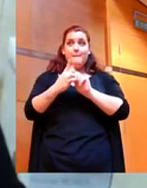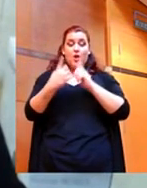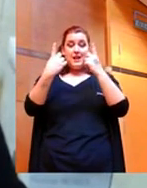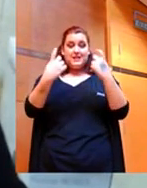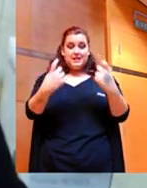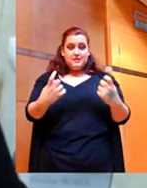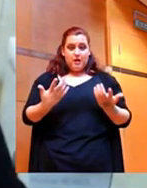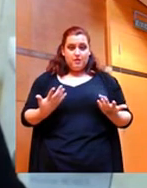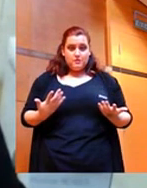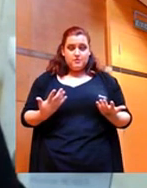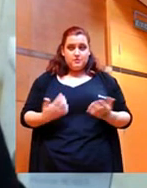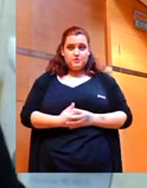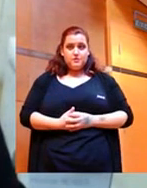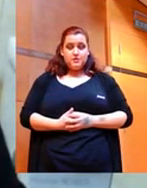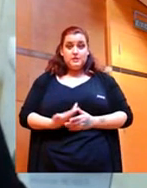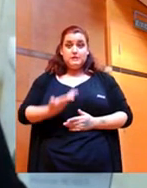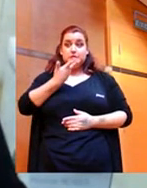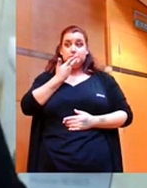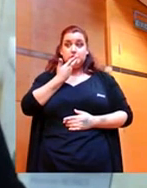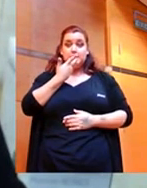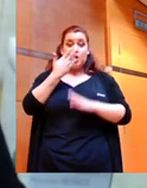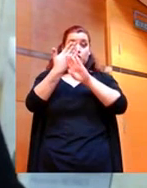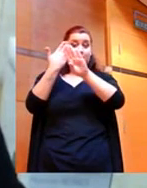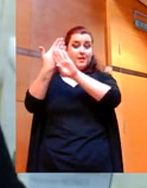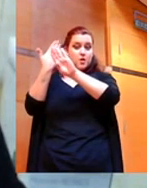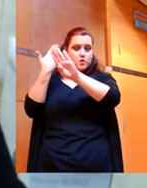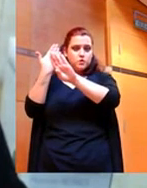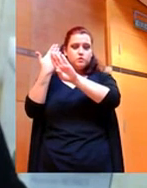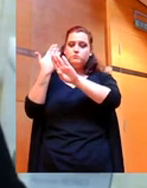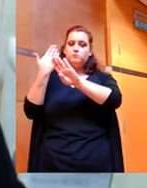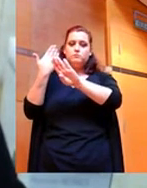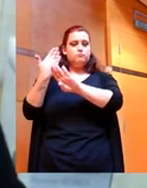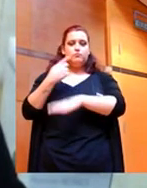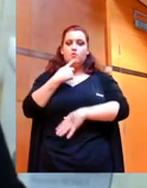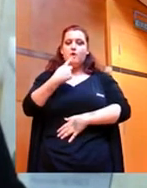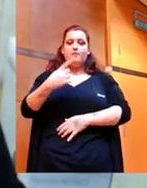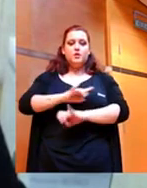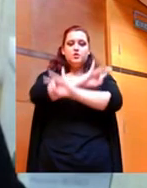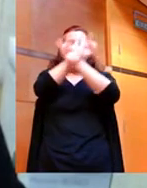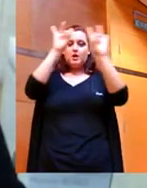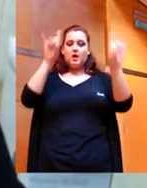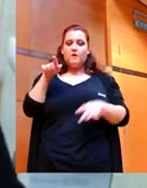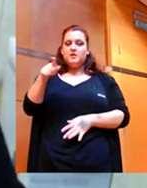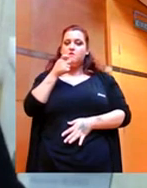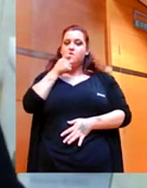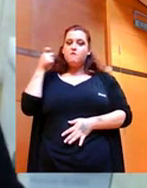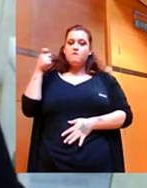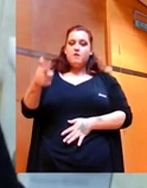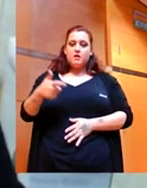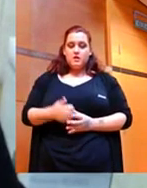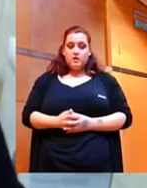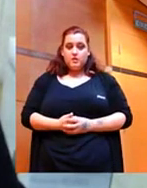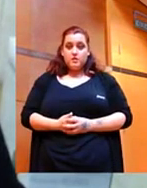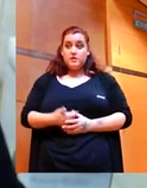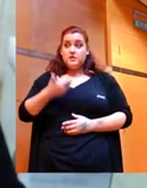en 10 años, se han pronunciado la validez que no tiene una manifestación política,